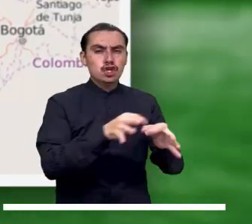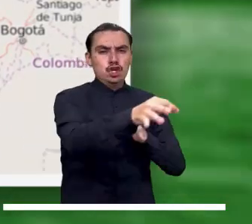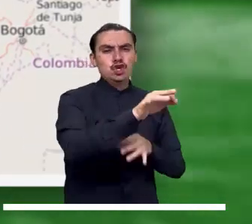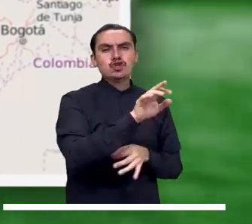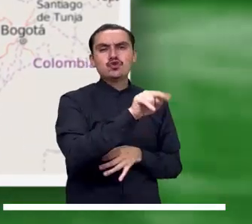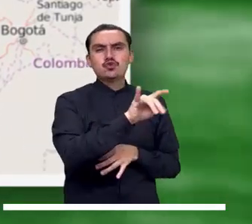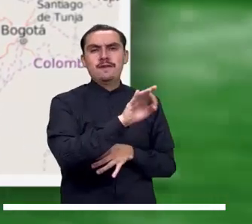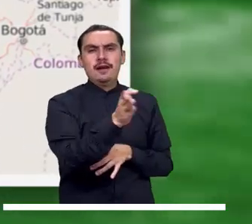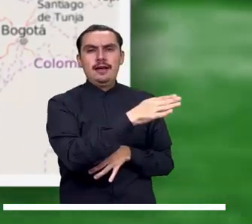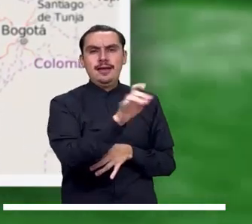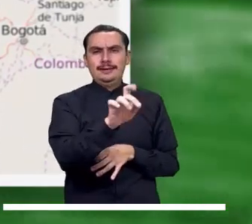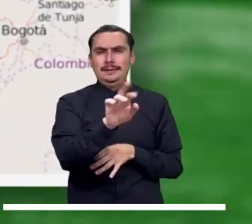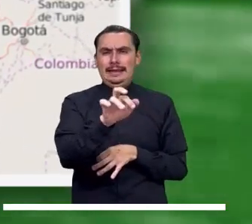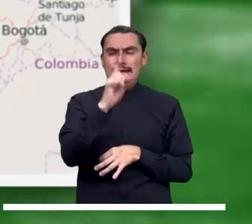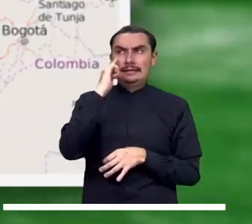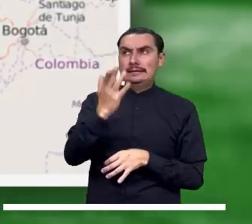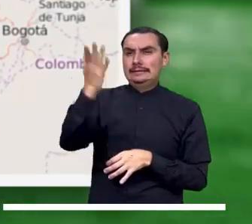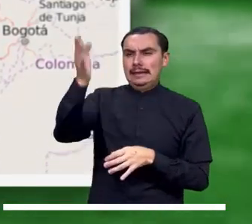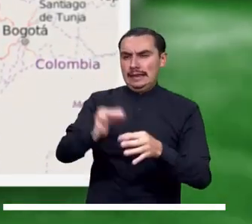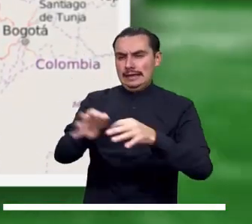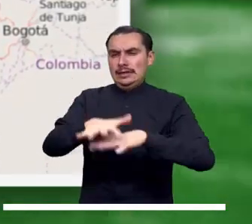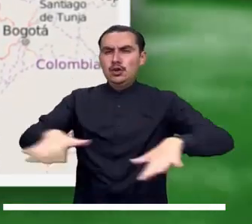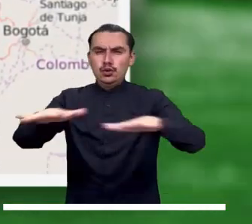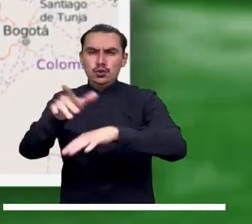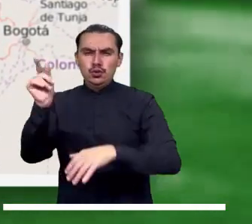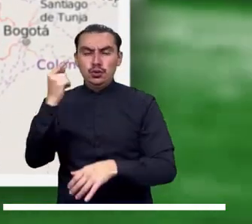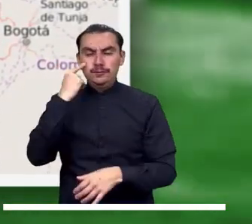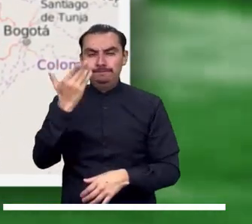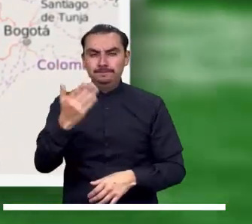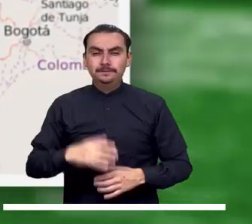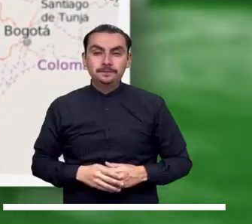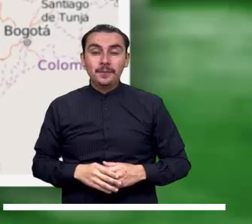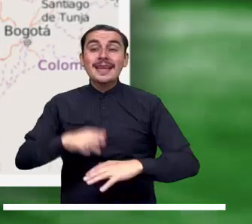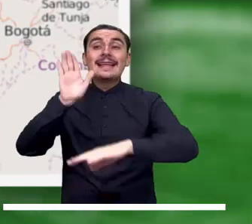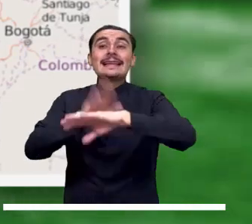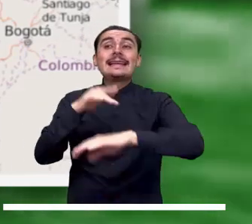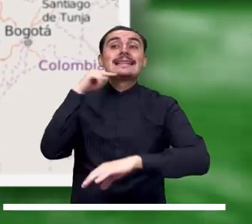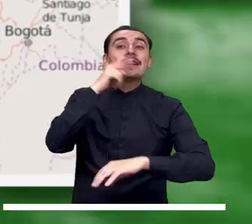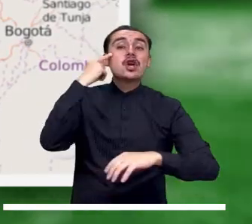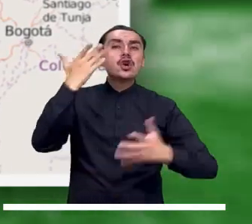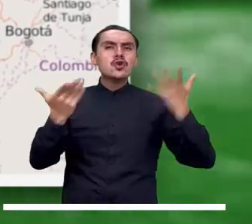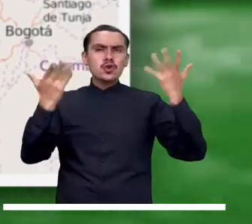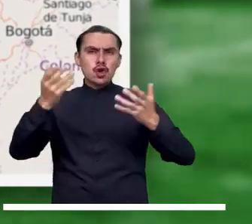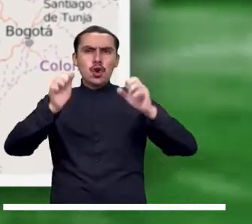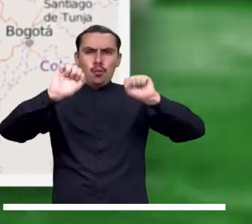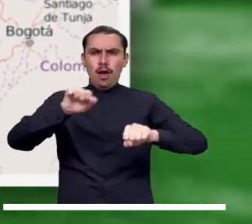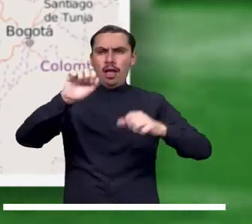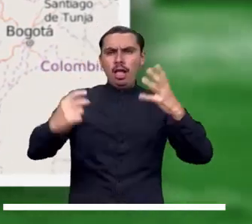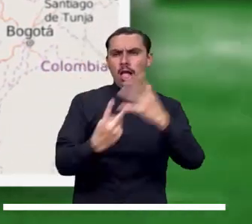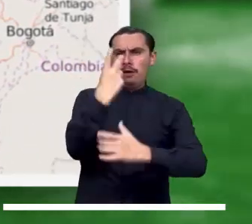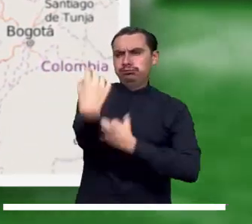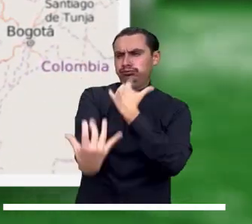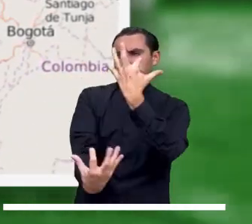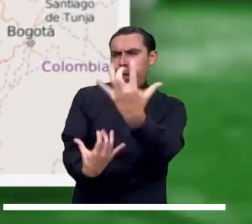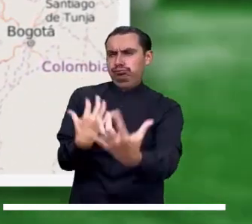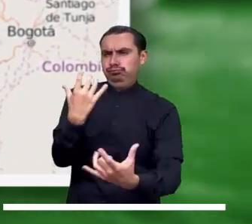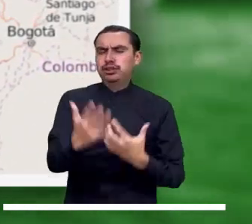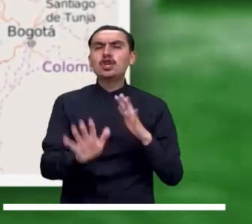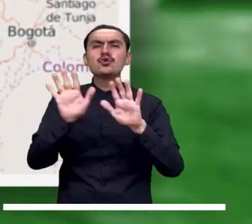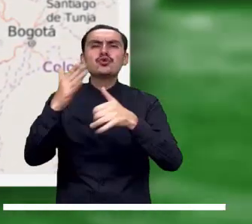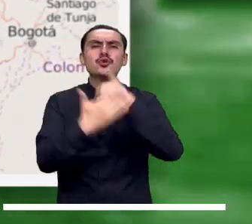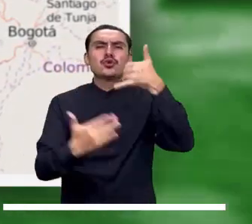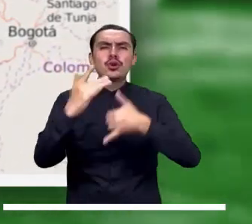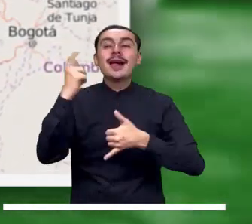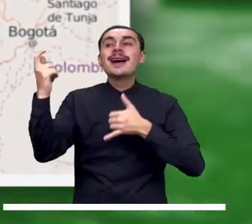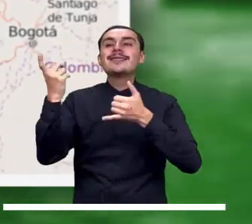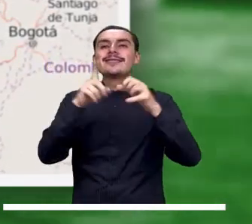desbordamiento del río Chigorodó en la zona rural del municipio de Izmina. Hasta el momento se reportan afectaciones en